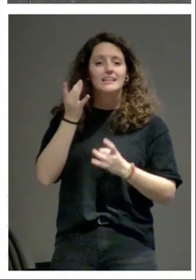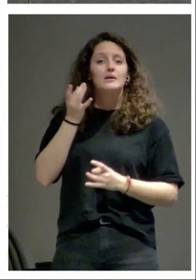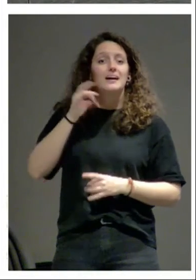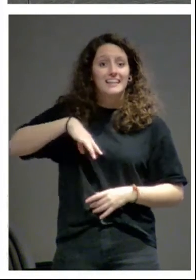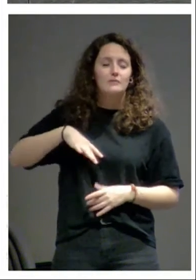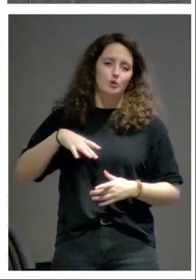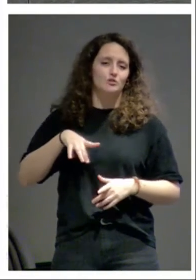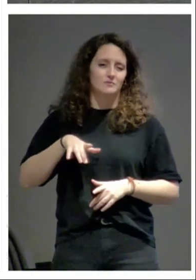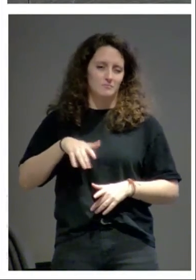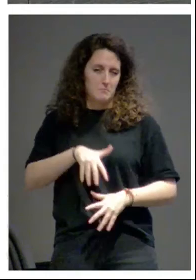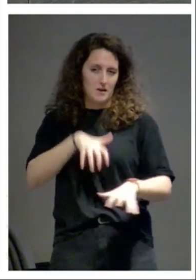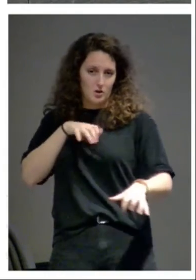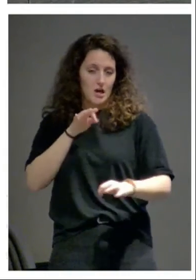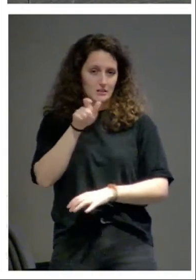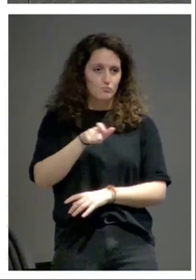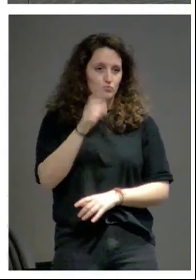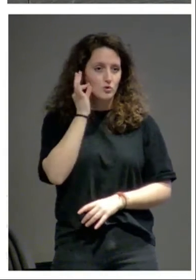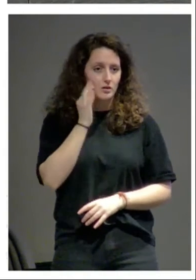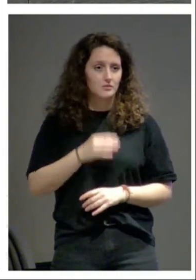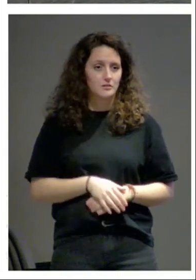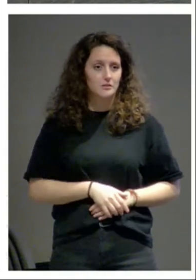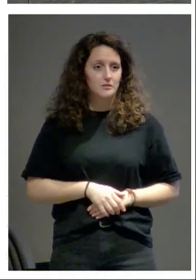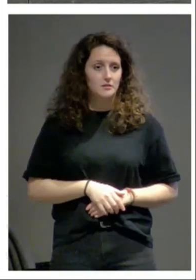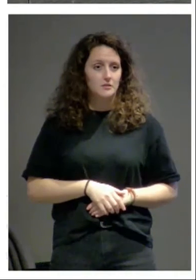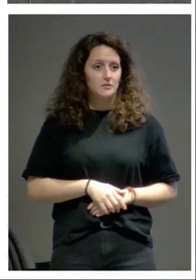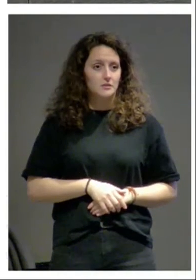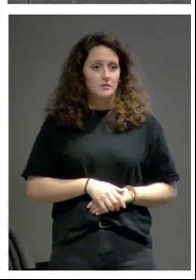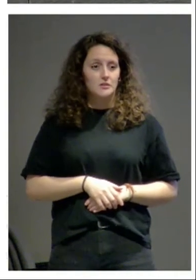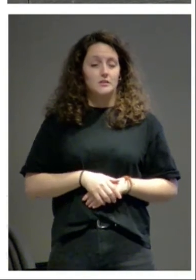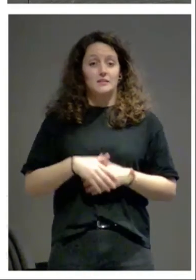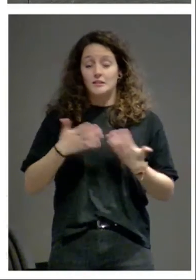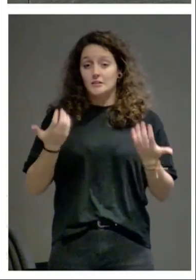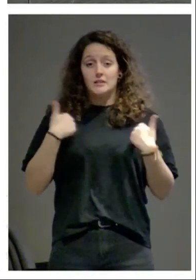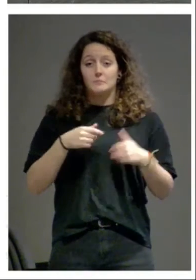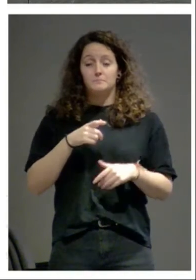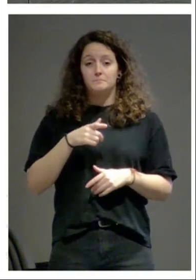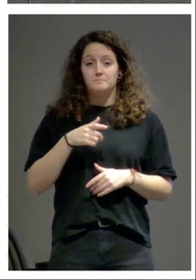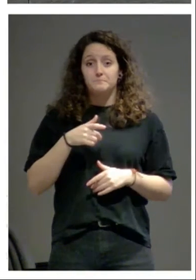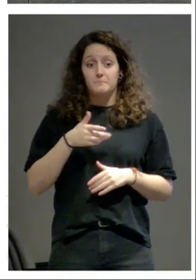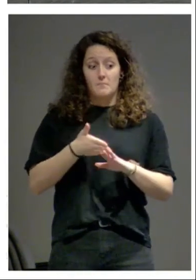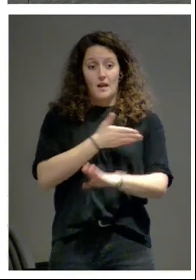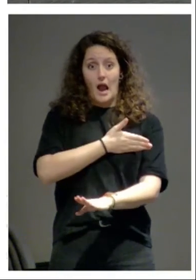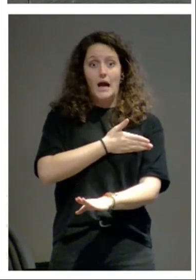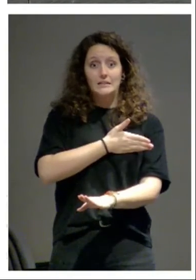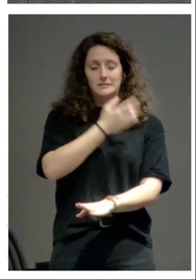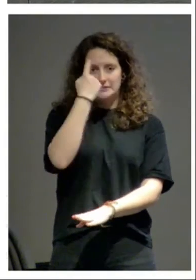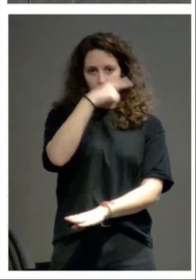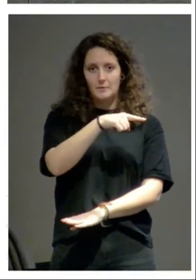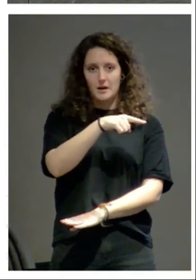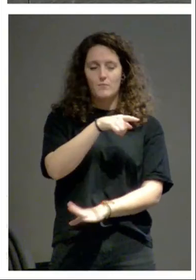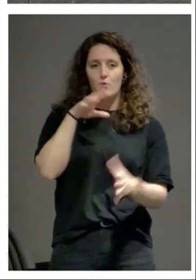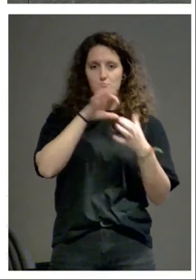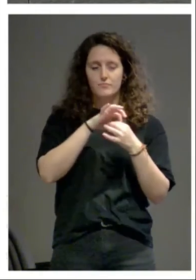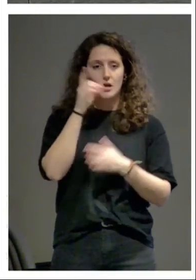mujeres como estamos viendo así que ya podemos con todo lo que conocíamos antes del